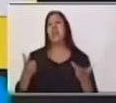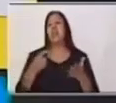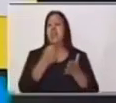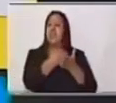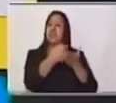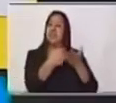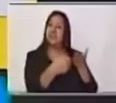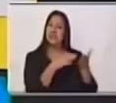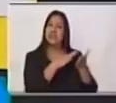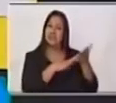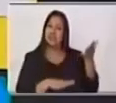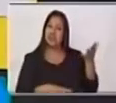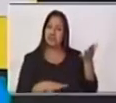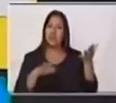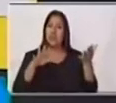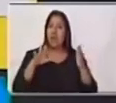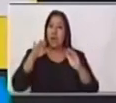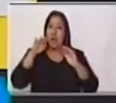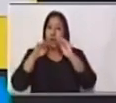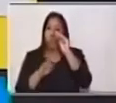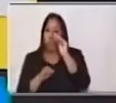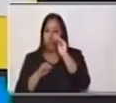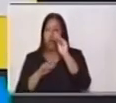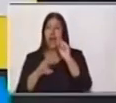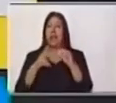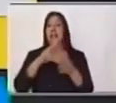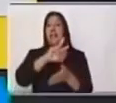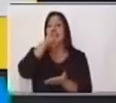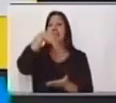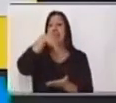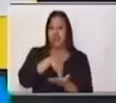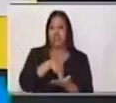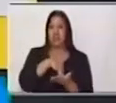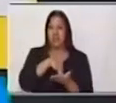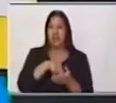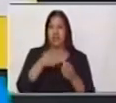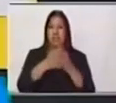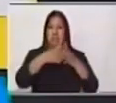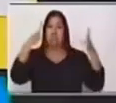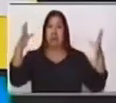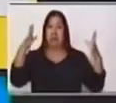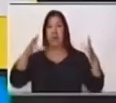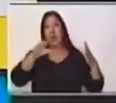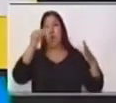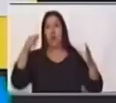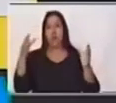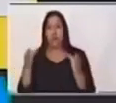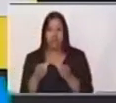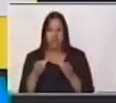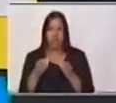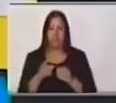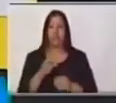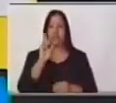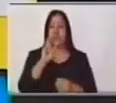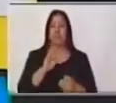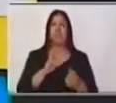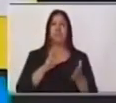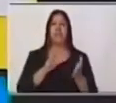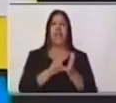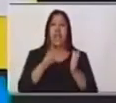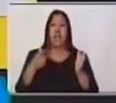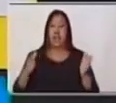a la nacional. Por el contrario, la literatura nacional comprende todas aquellas manifestaciones literarias